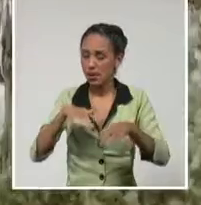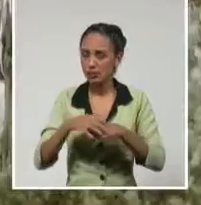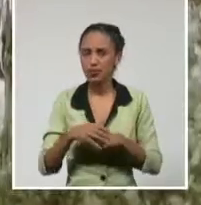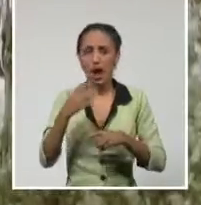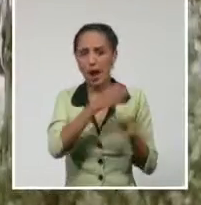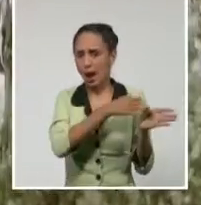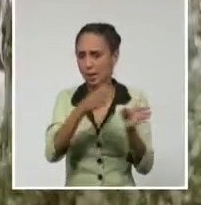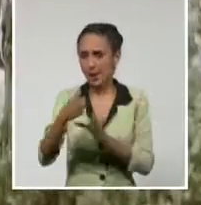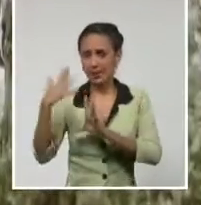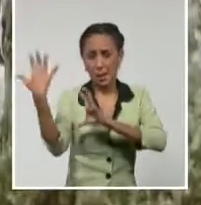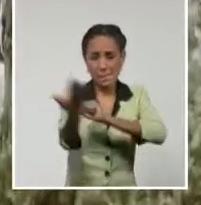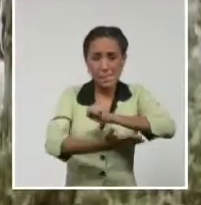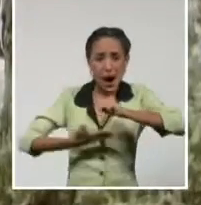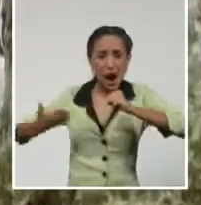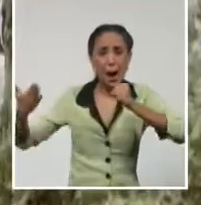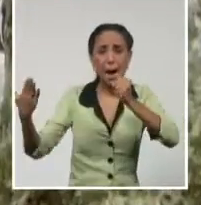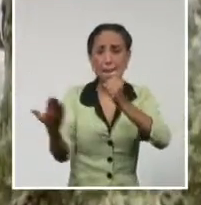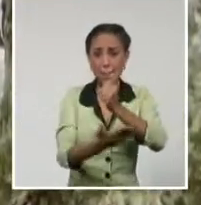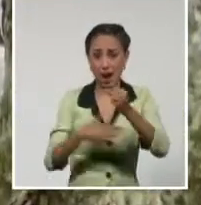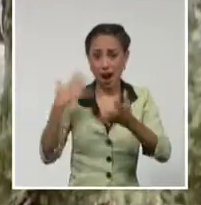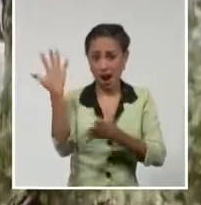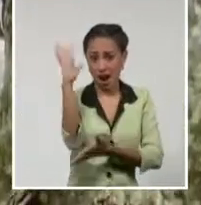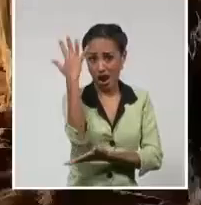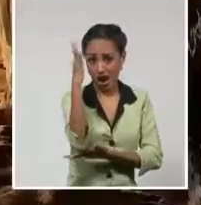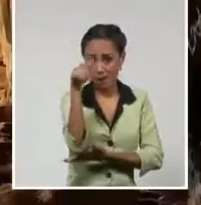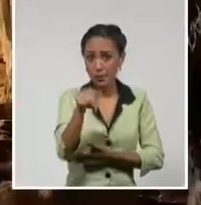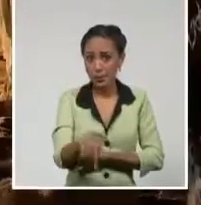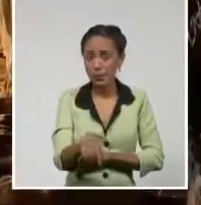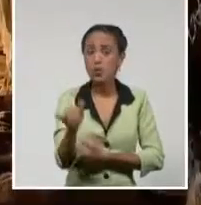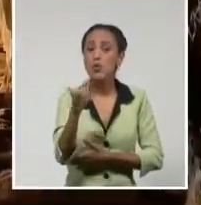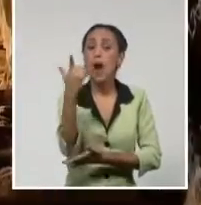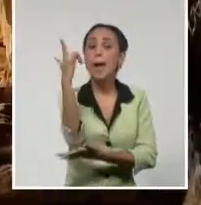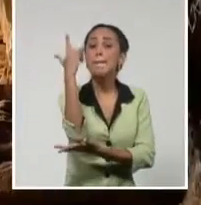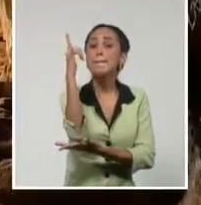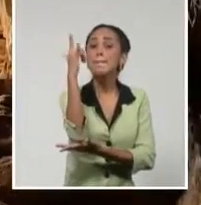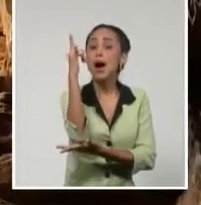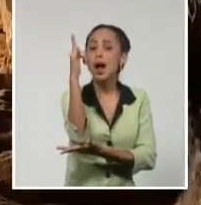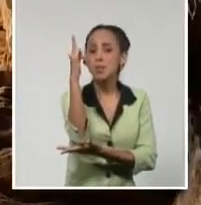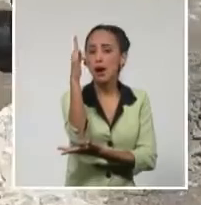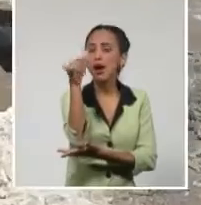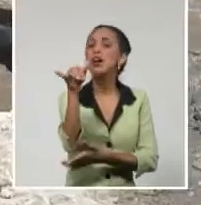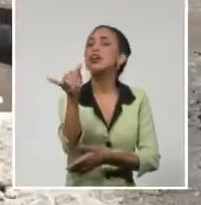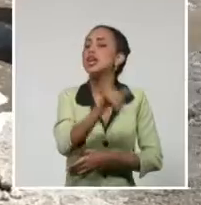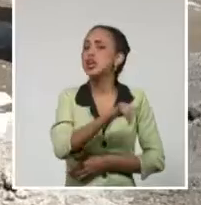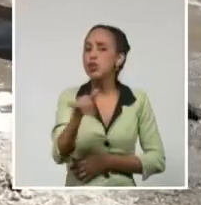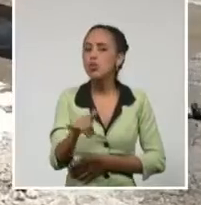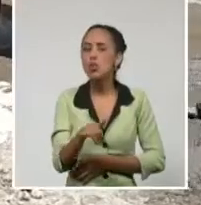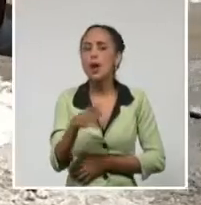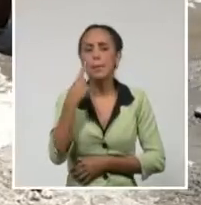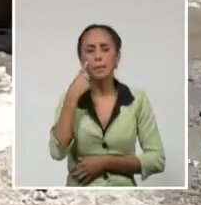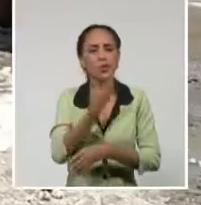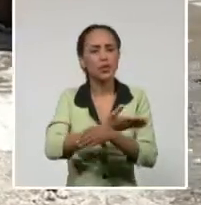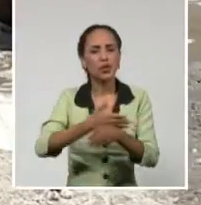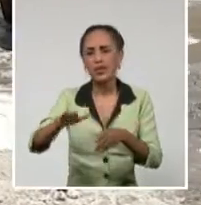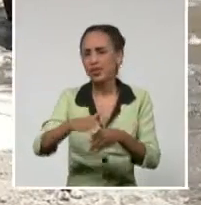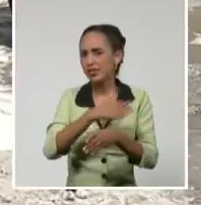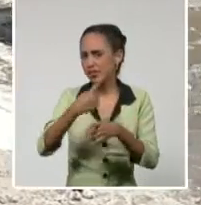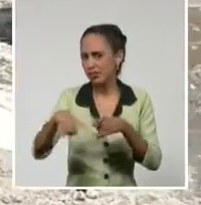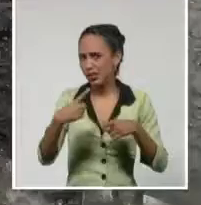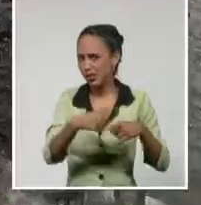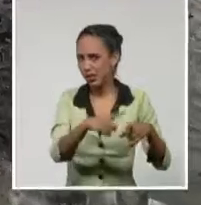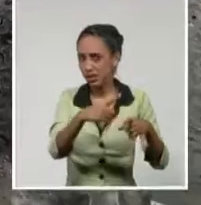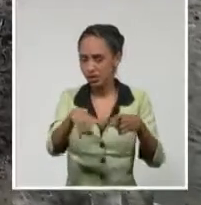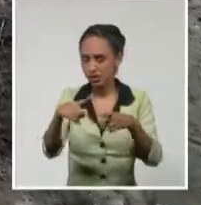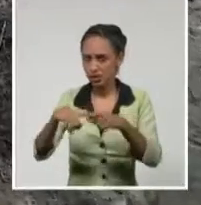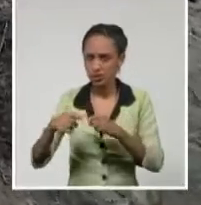árboles, incluso de la palma real para su uso indiscriminado, la destrucción de cuevas, trampas y extracción de arena de los